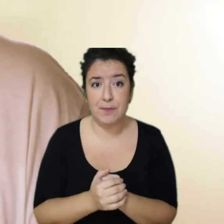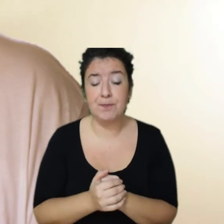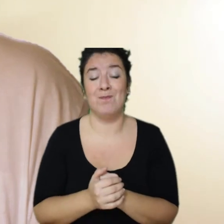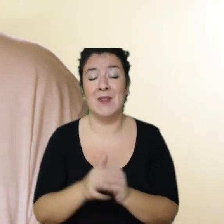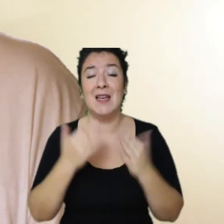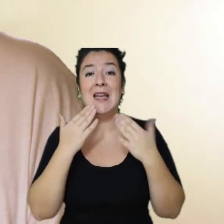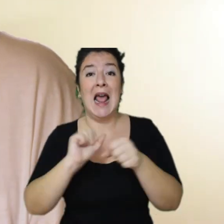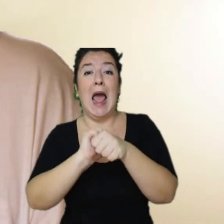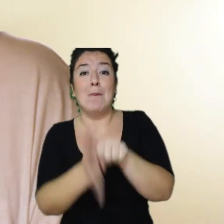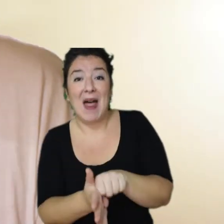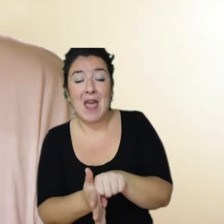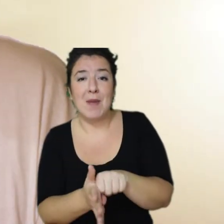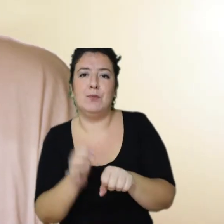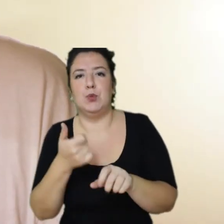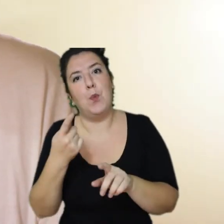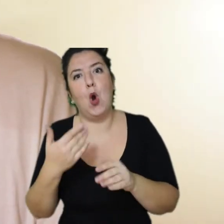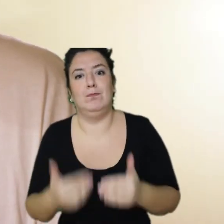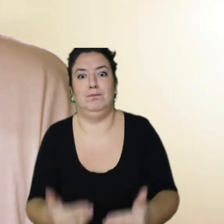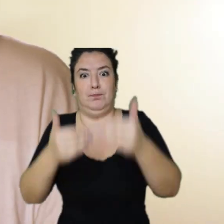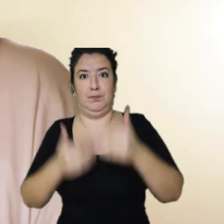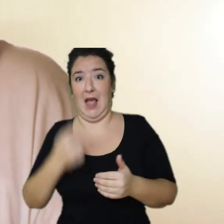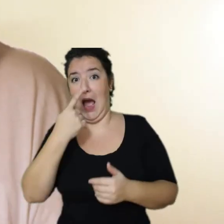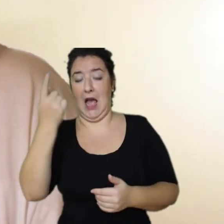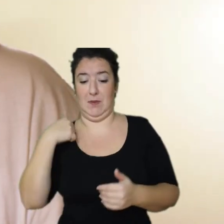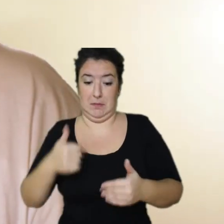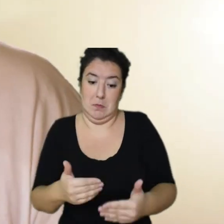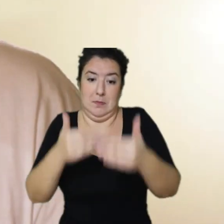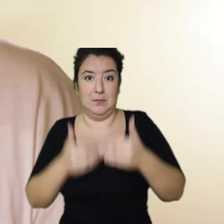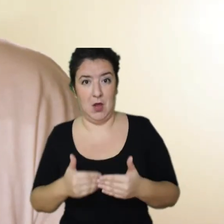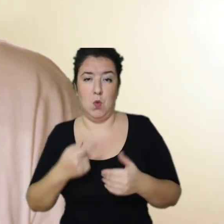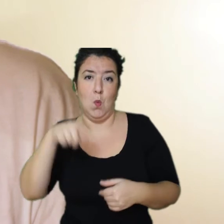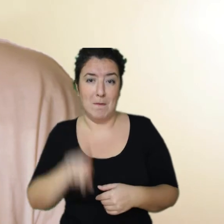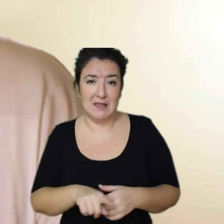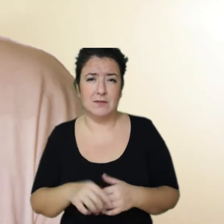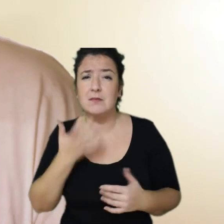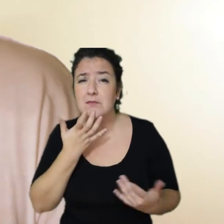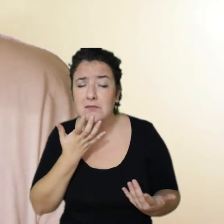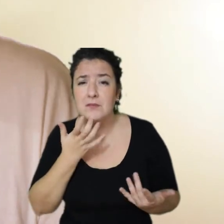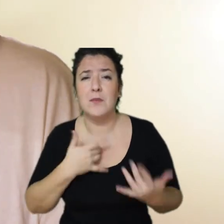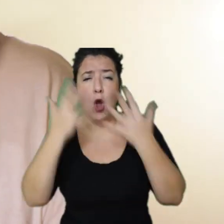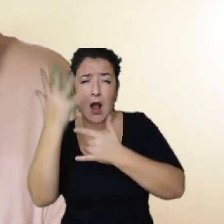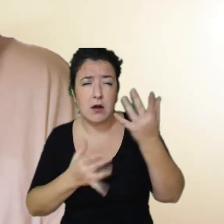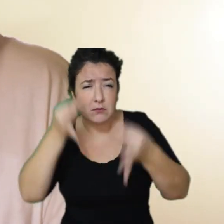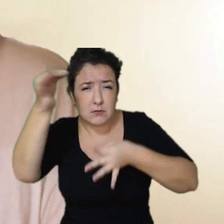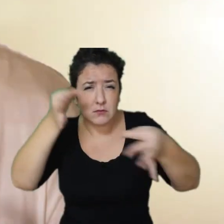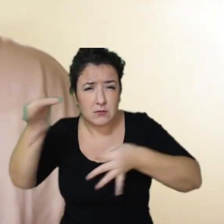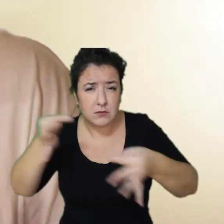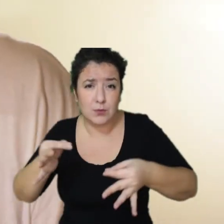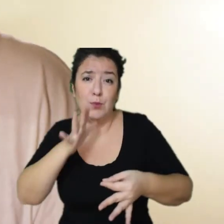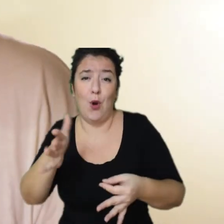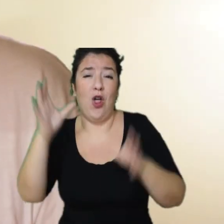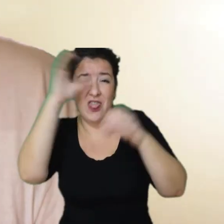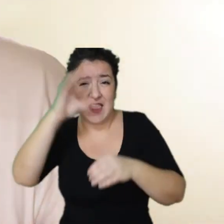el día con respecto a 2019. De todas formas, dado que los mecanismos de cálculo son cada vez más exactos debido a los avances científicos,